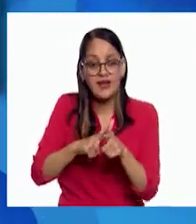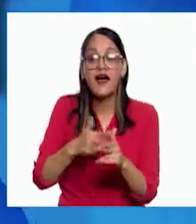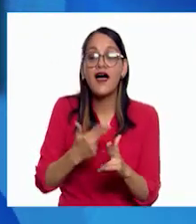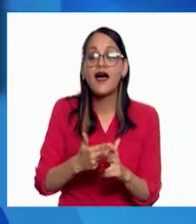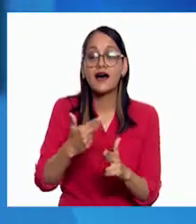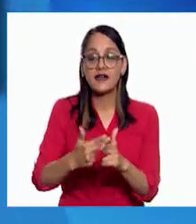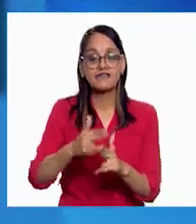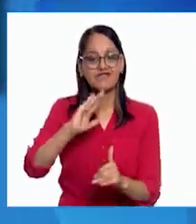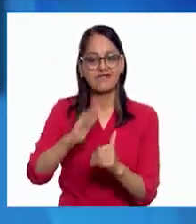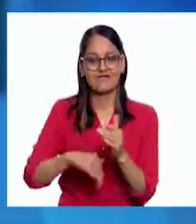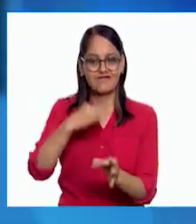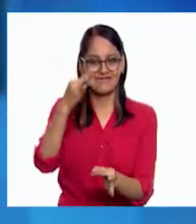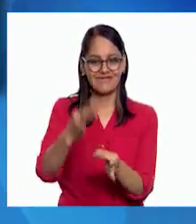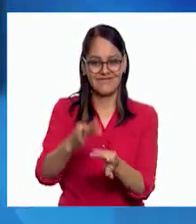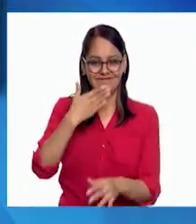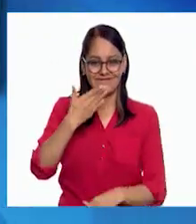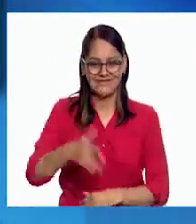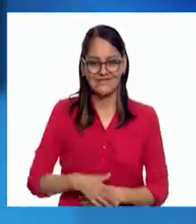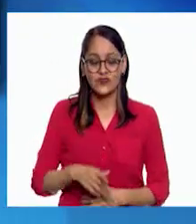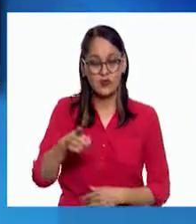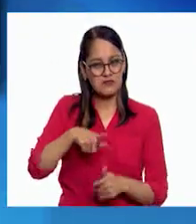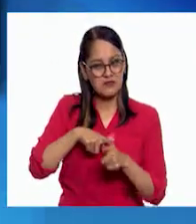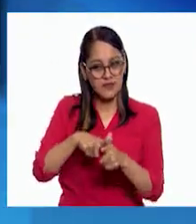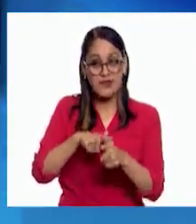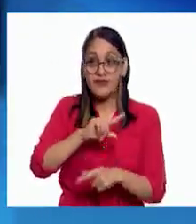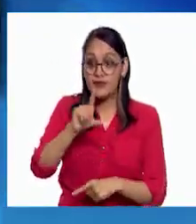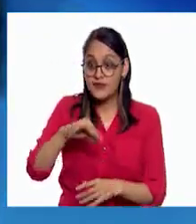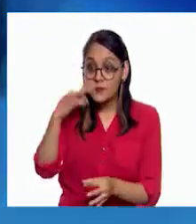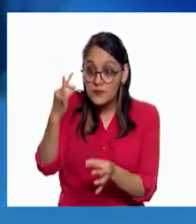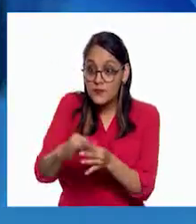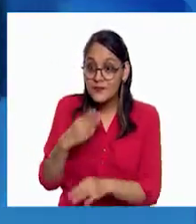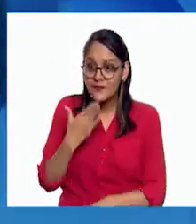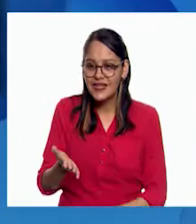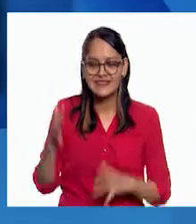¡Con perseverancia! Y cuando lo logren, ¡celebren juntos!